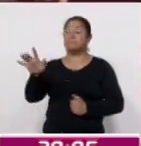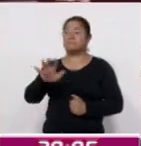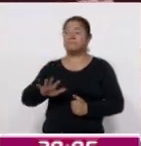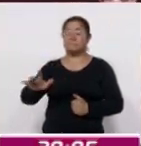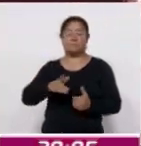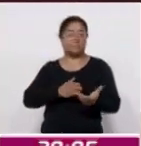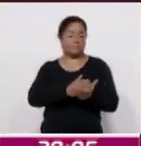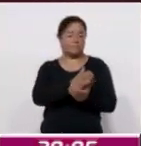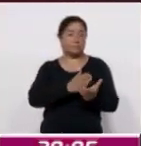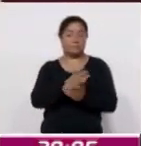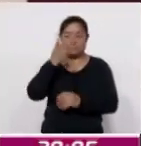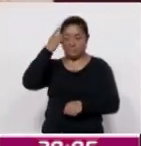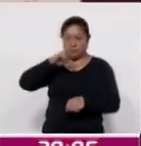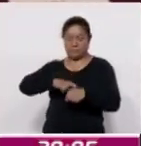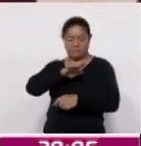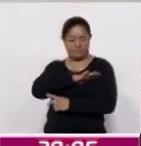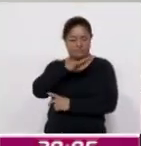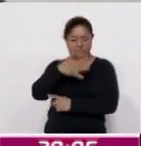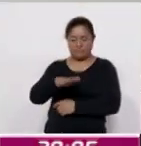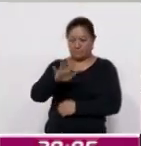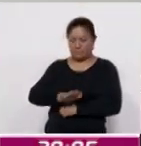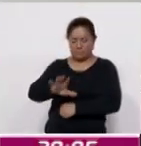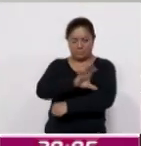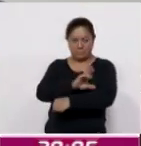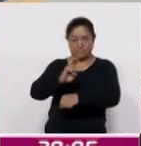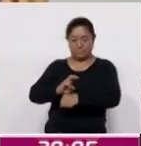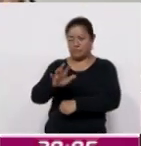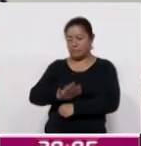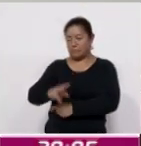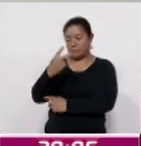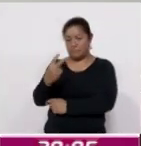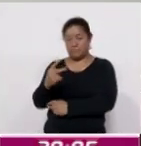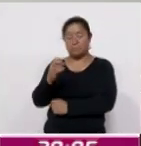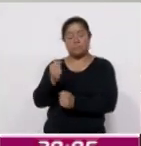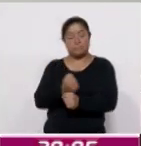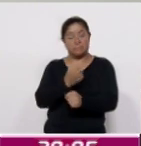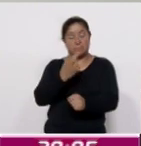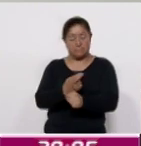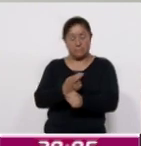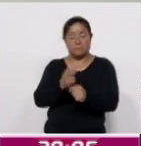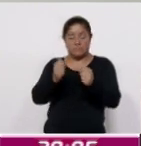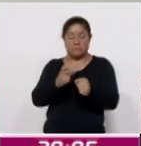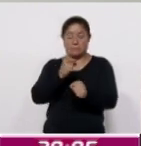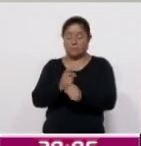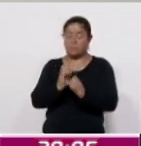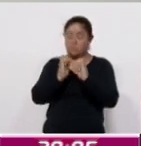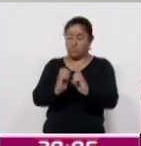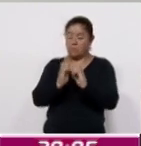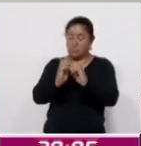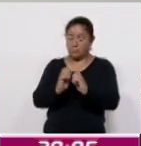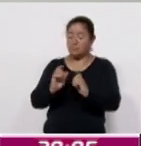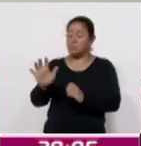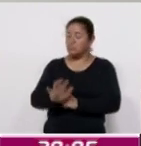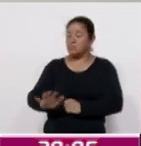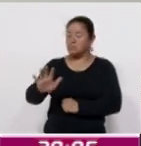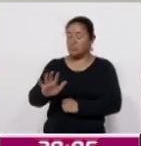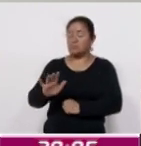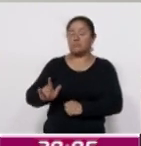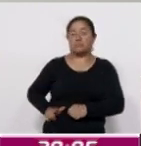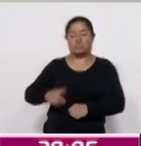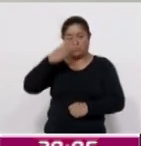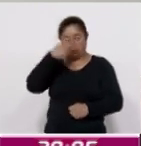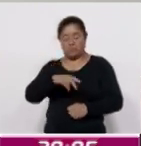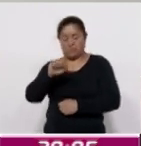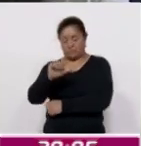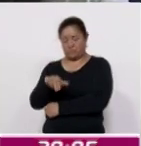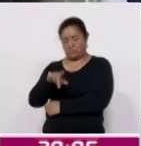el director general de la Coordinación con Entidades Federativas Zona 2 de la Secretaría de Seguridad y Protección Ciudadana del Gobierno de México, Santiago Cella